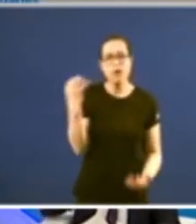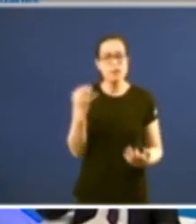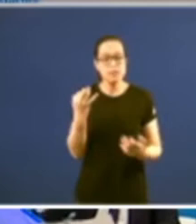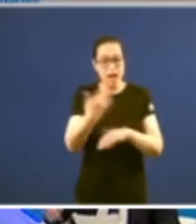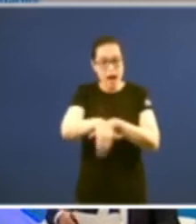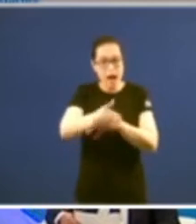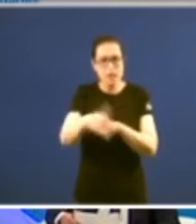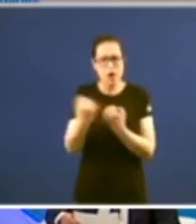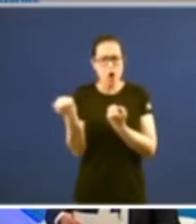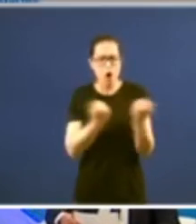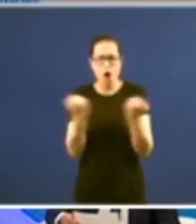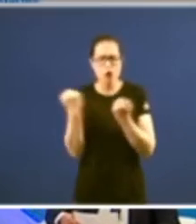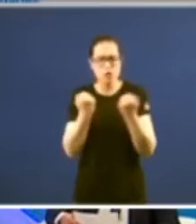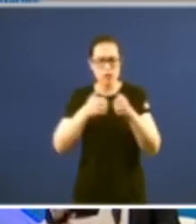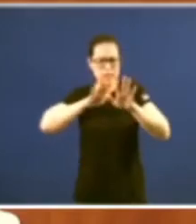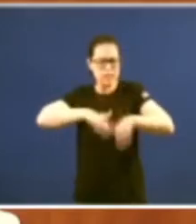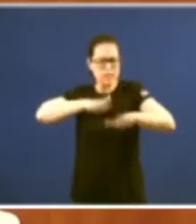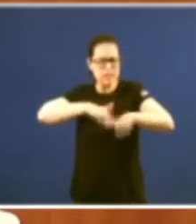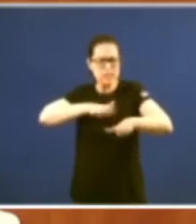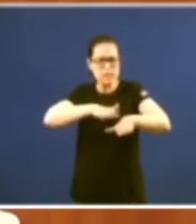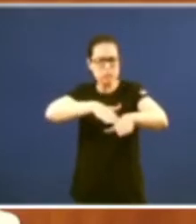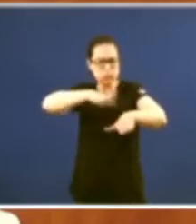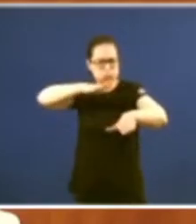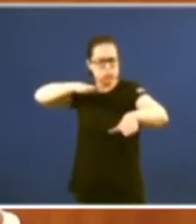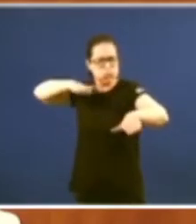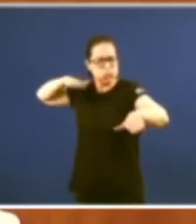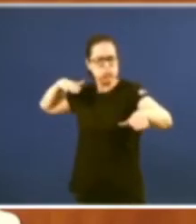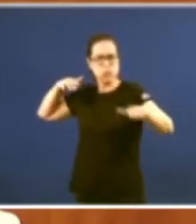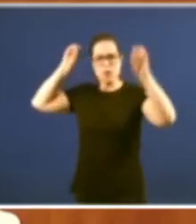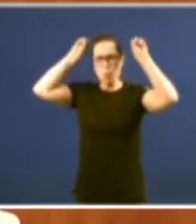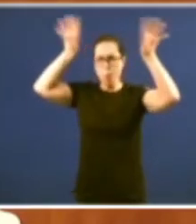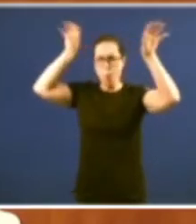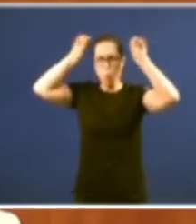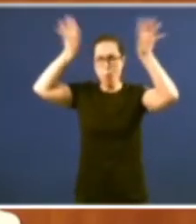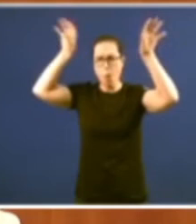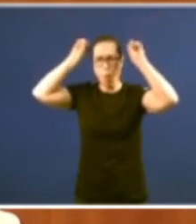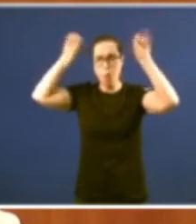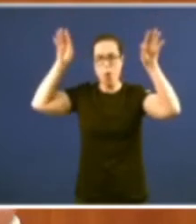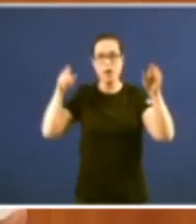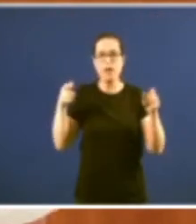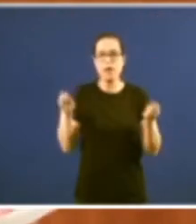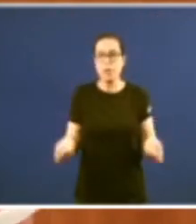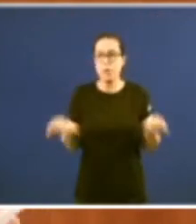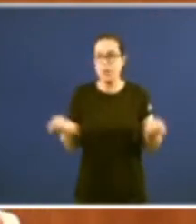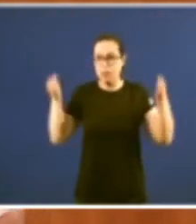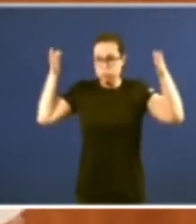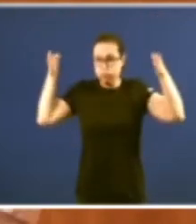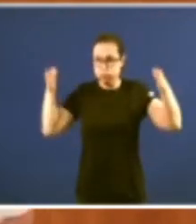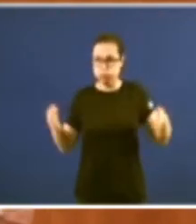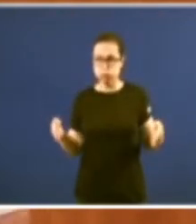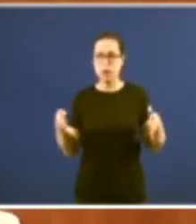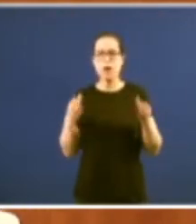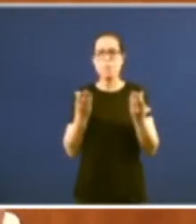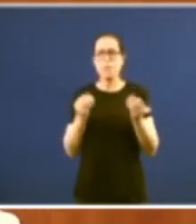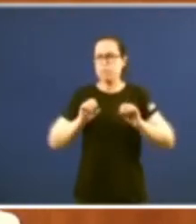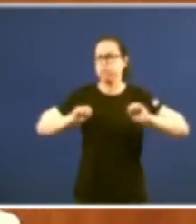altavoces con música metras polas fiestras botaban moreas e moreas de papéis que non sabían